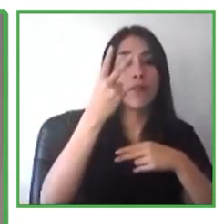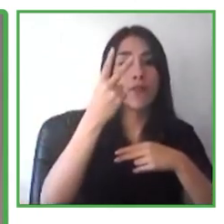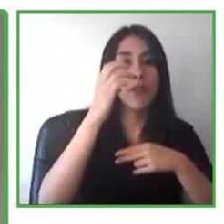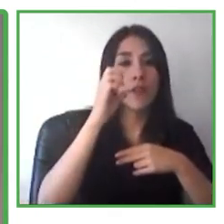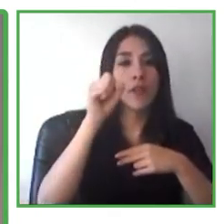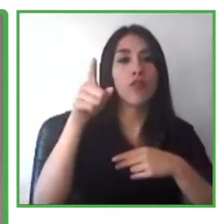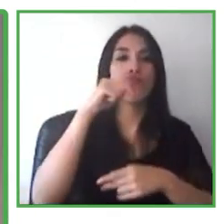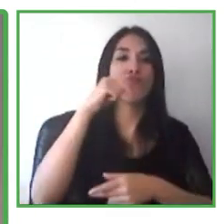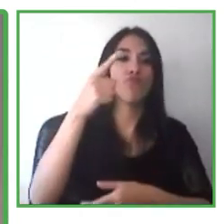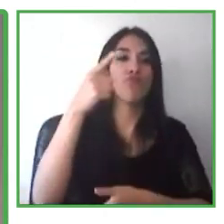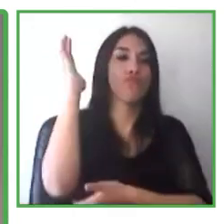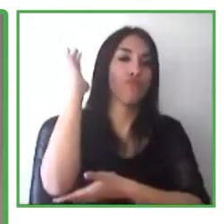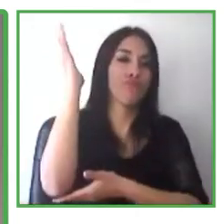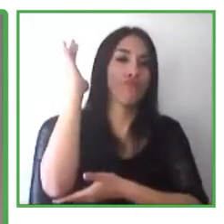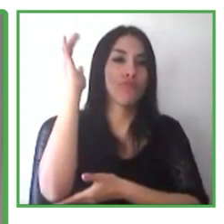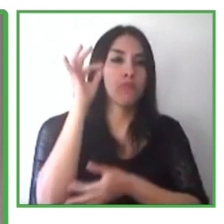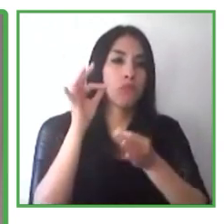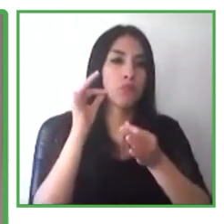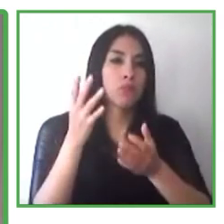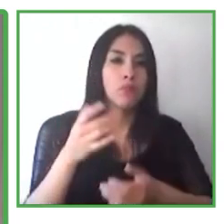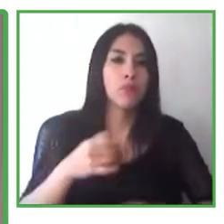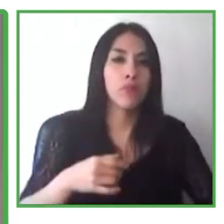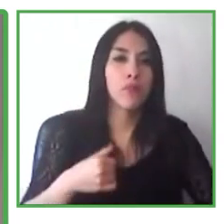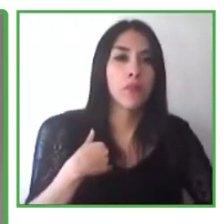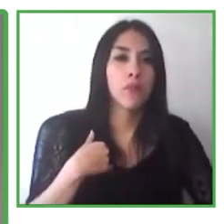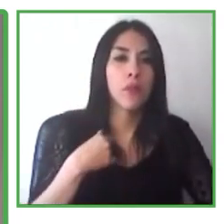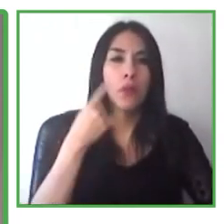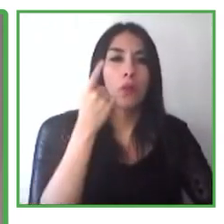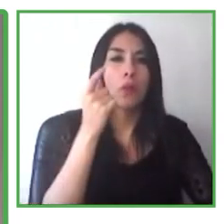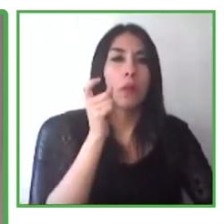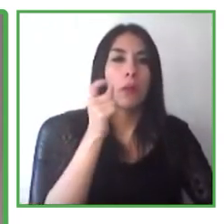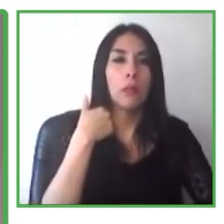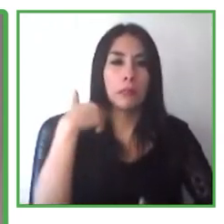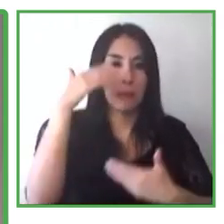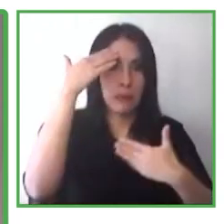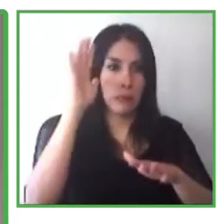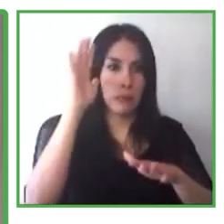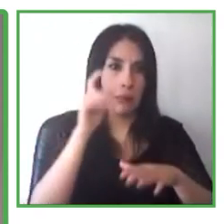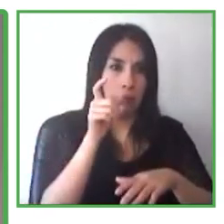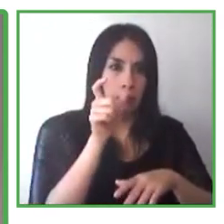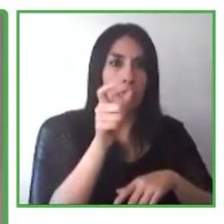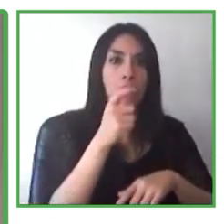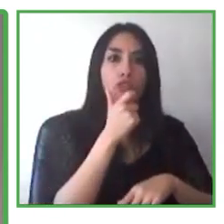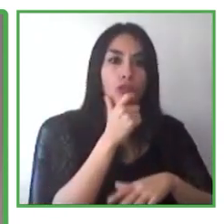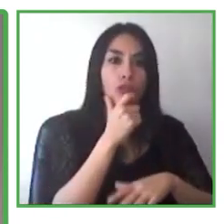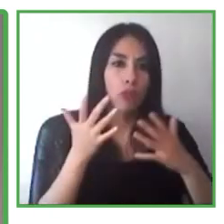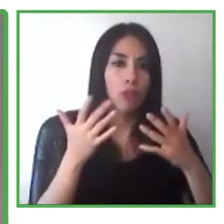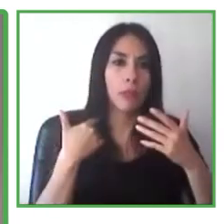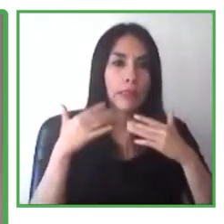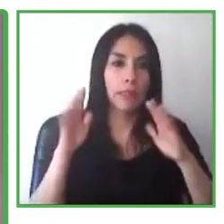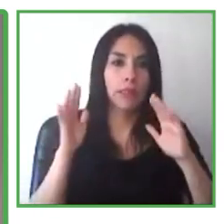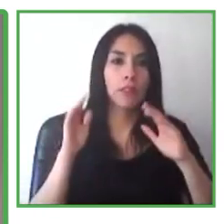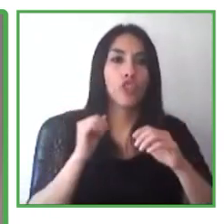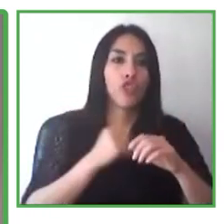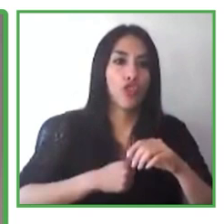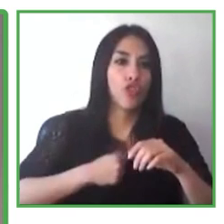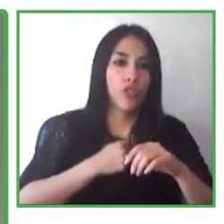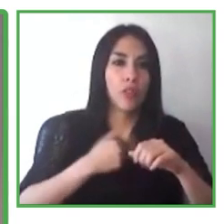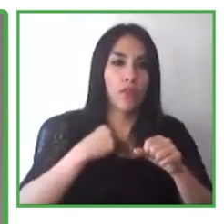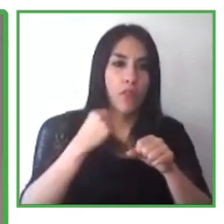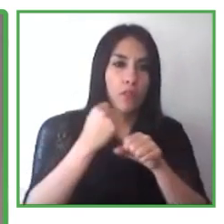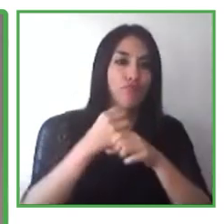habla en inglés que no habla otros idiomas. Pero Yves empezó trabajando en IBM, IBM hace bastantes años.